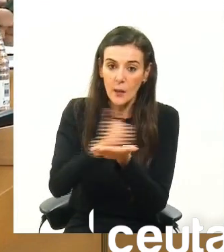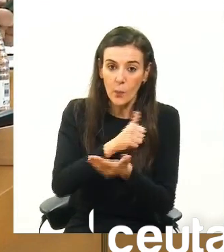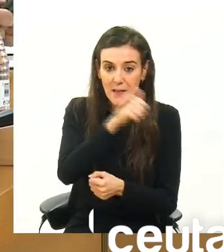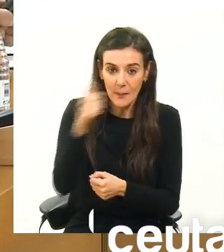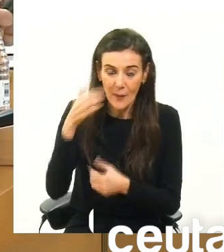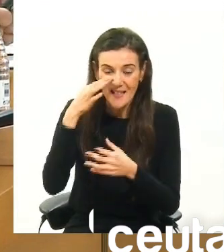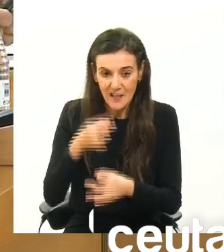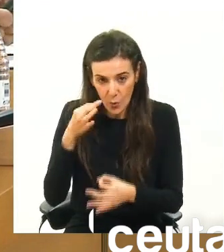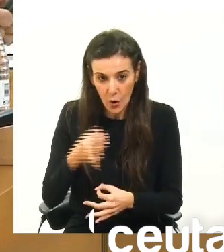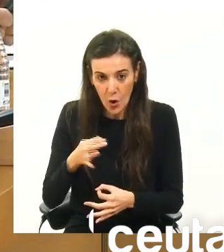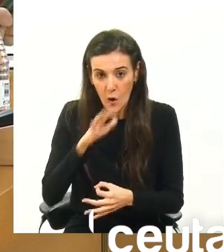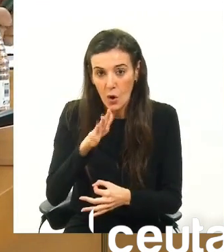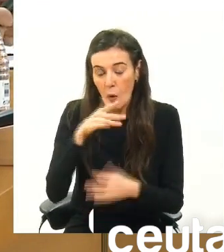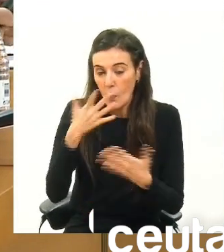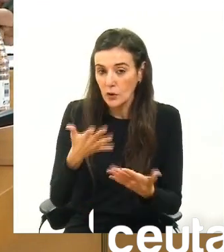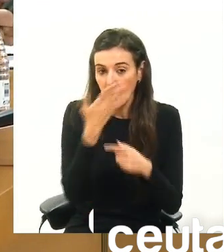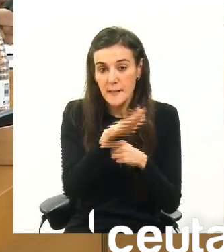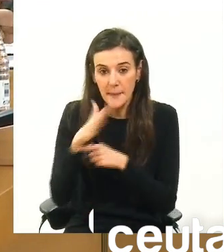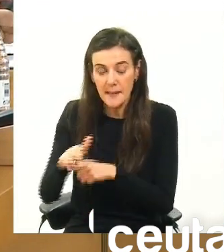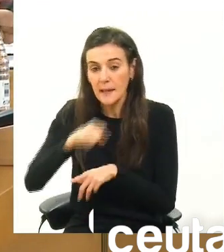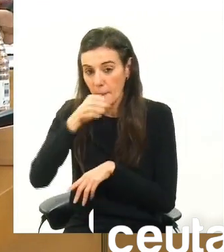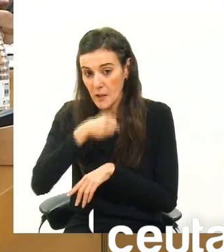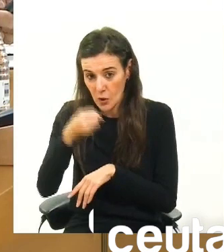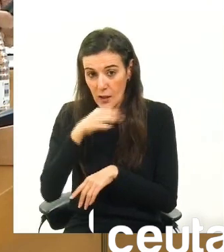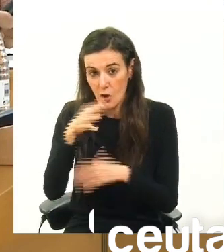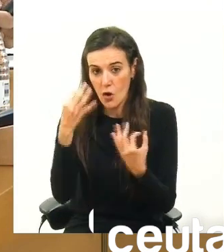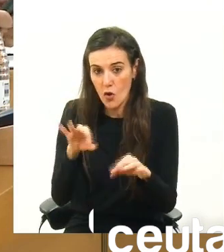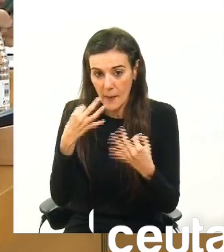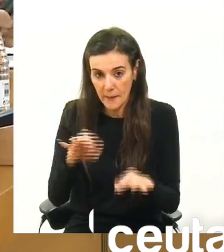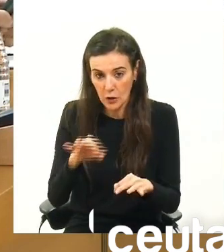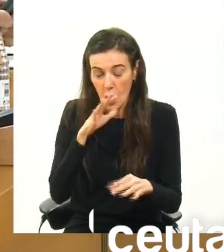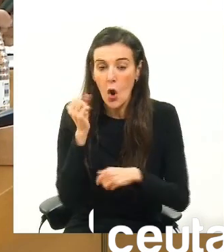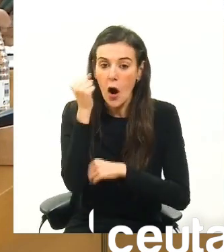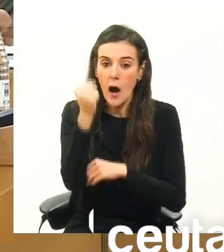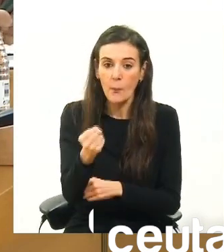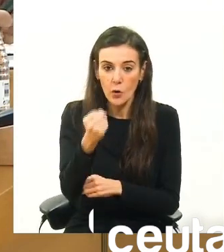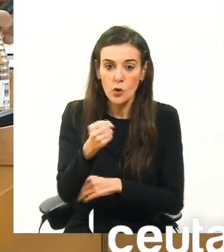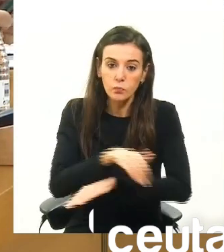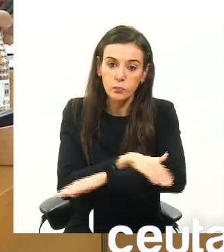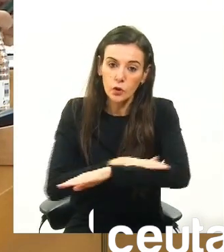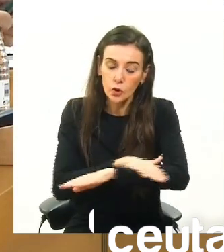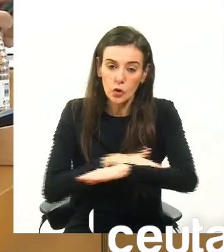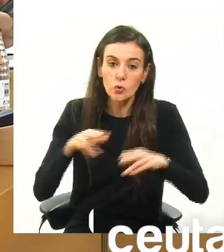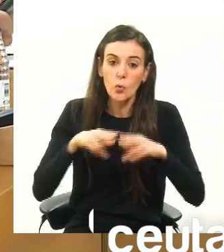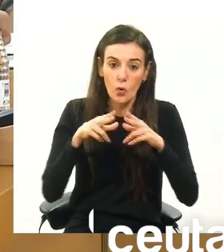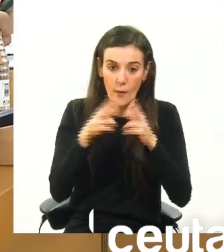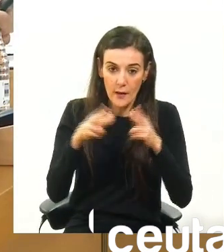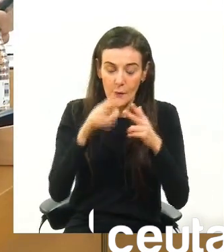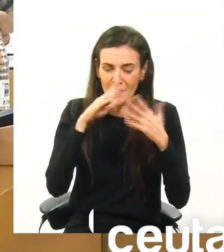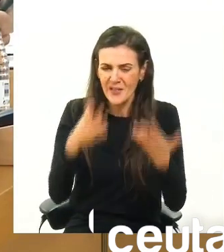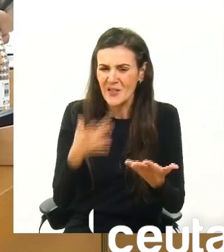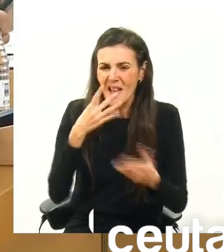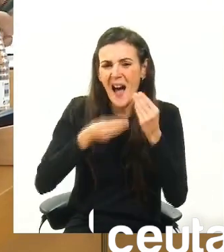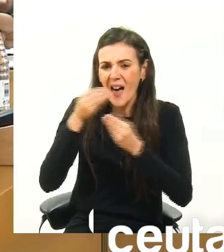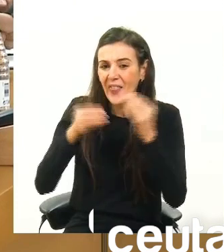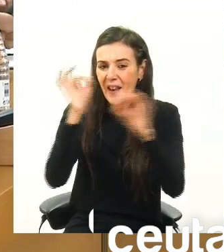aprobará, porque si la presenta el PSOE, normalmente cuenta con el apoyo de sus socios del Gobierno, no quiere decir que se vaya a